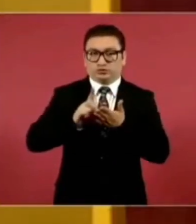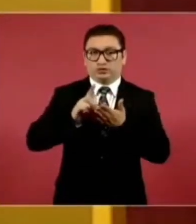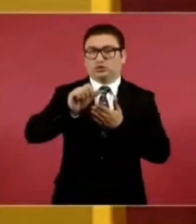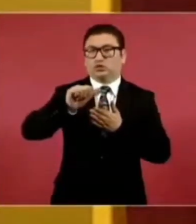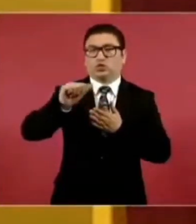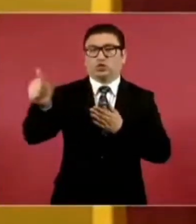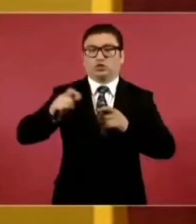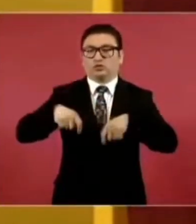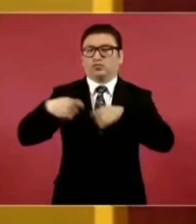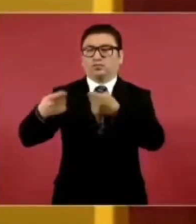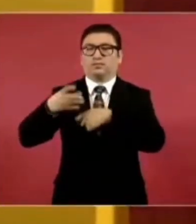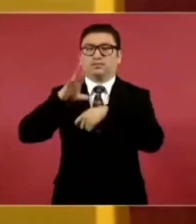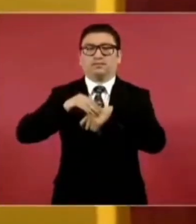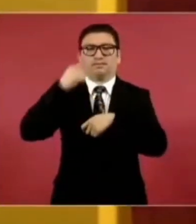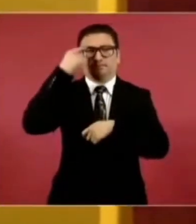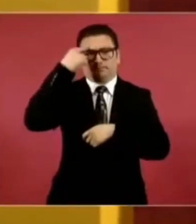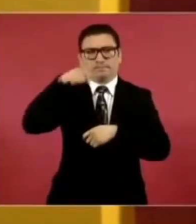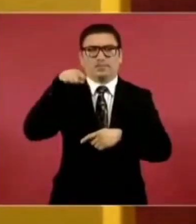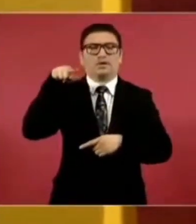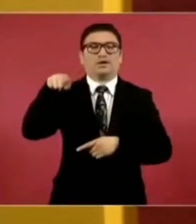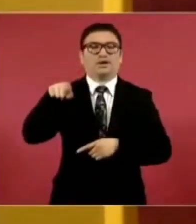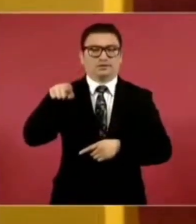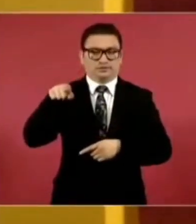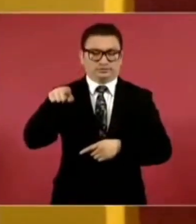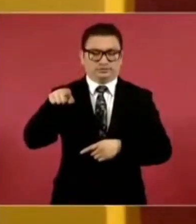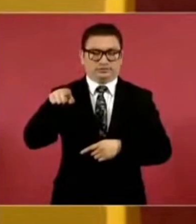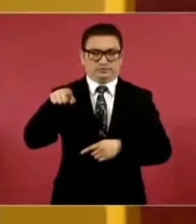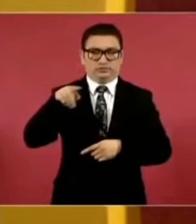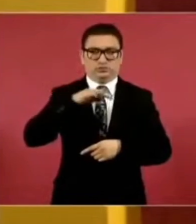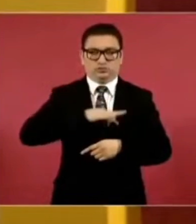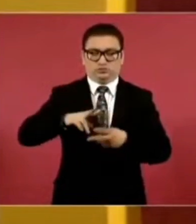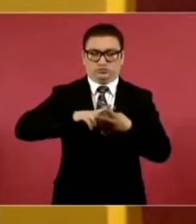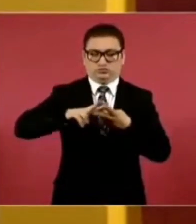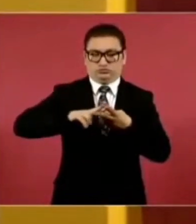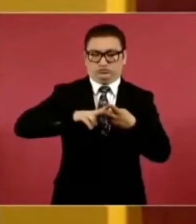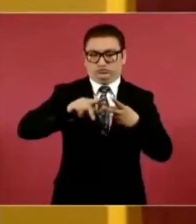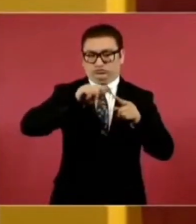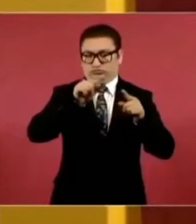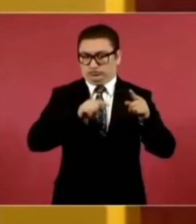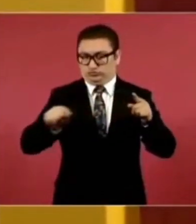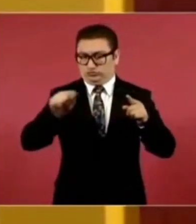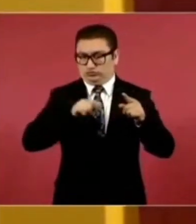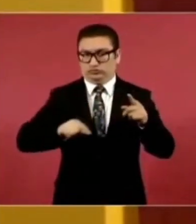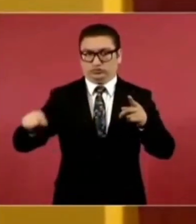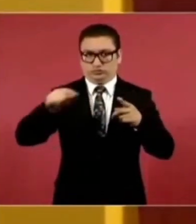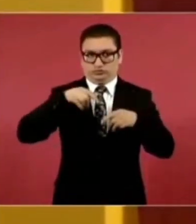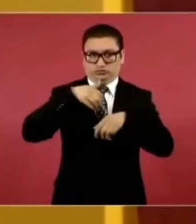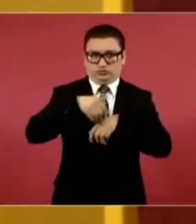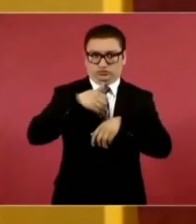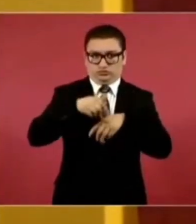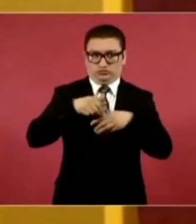concesionarios para que dentro de la vía férrea señalada en el numeral